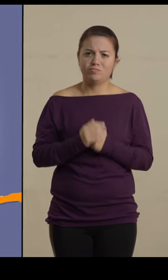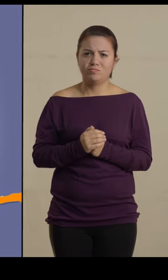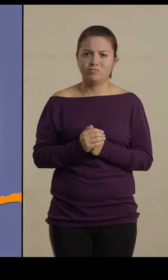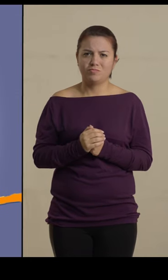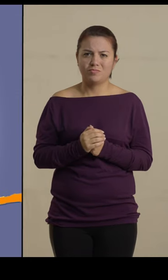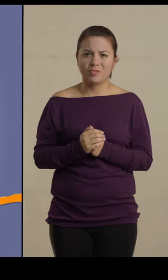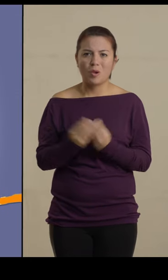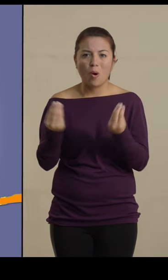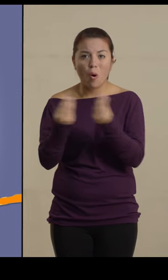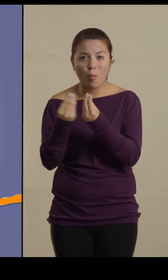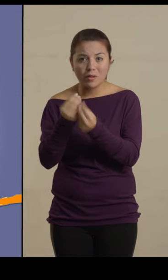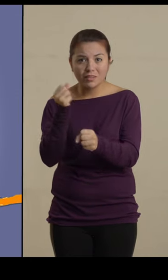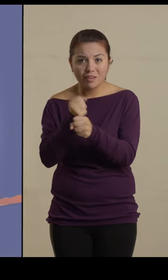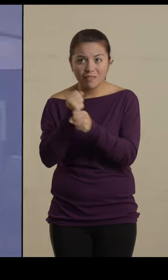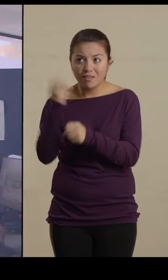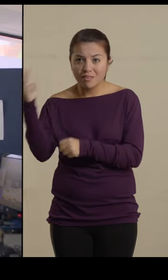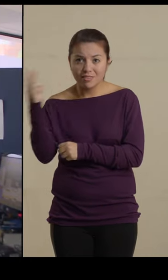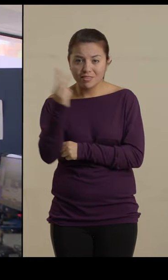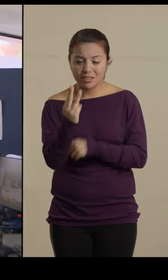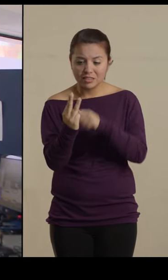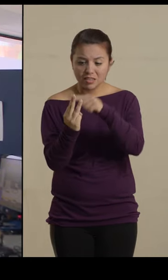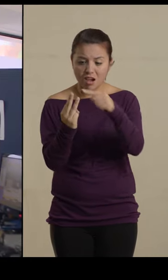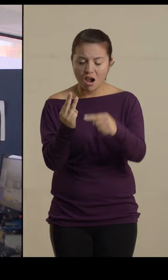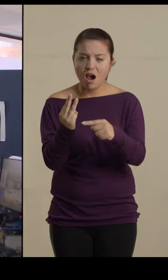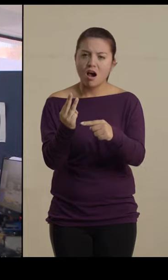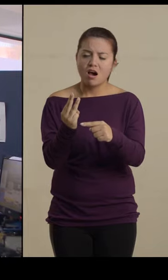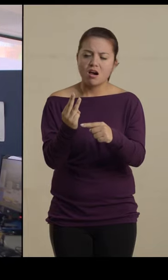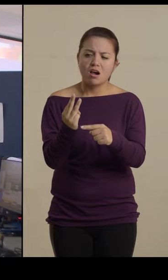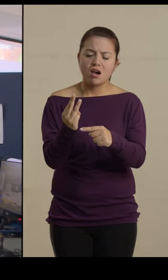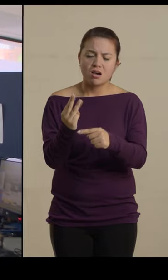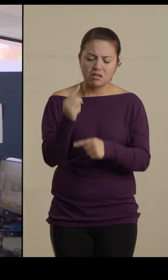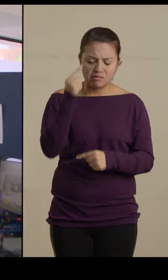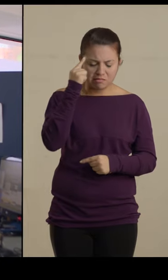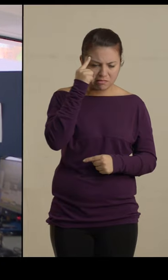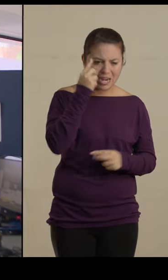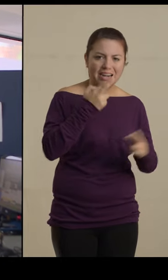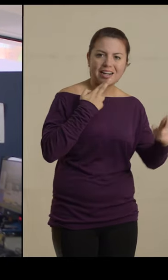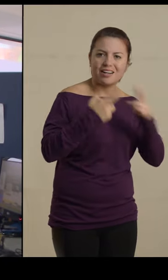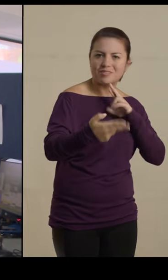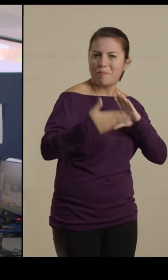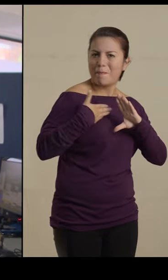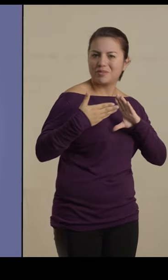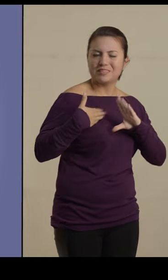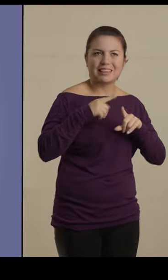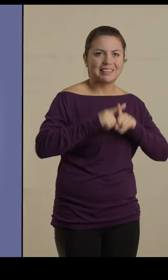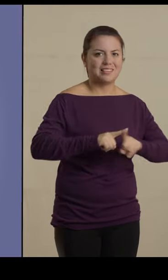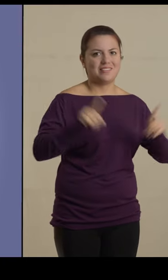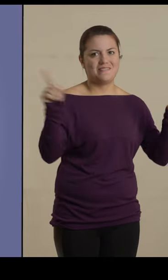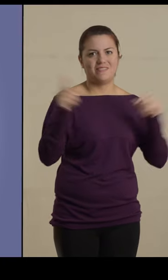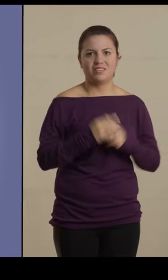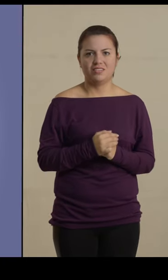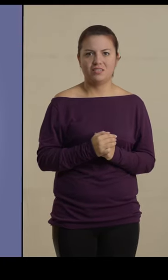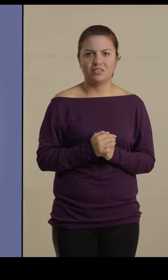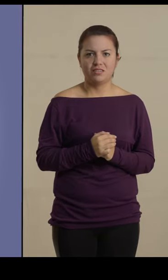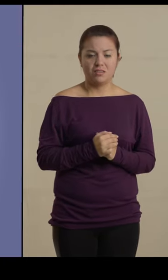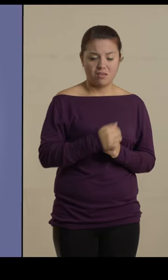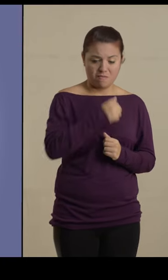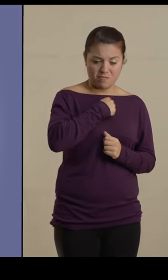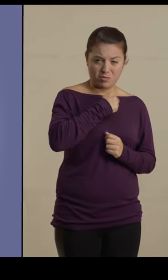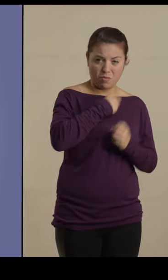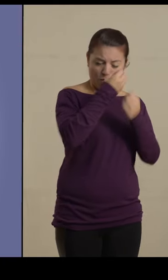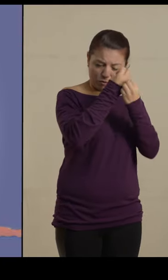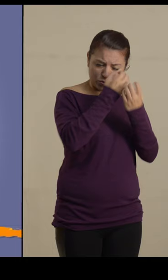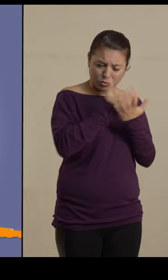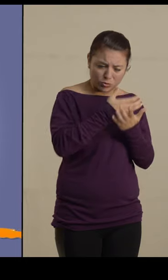estas tres compañeras de trabajo nos ha generado unas relaciones interpersonales de otro nivel. Nos ha modificado nuestra